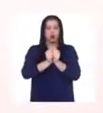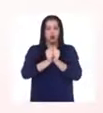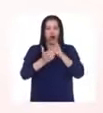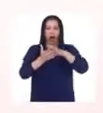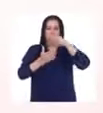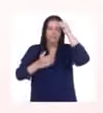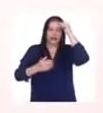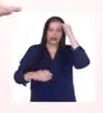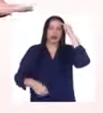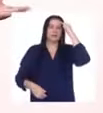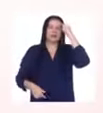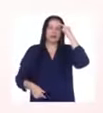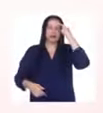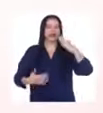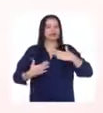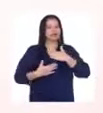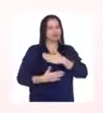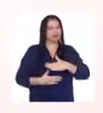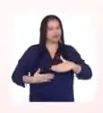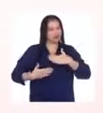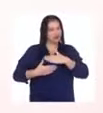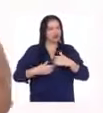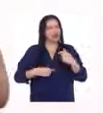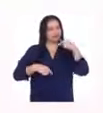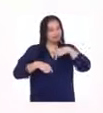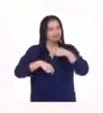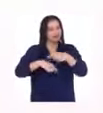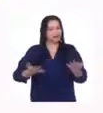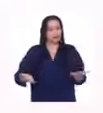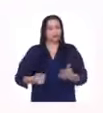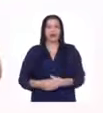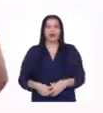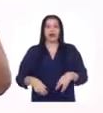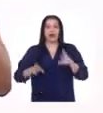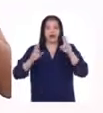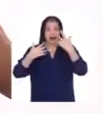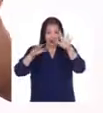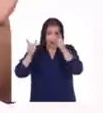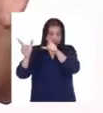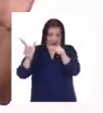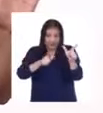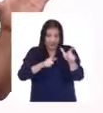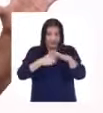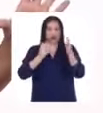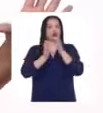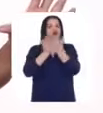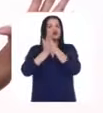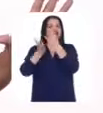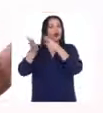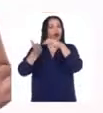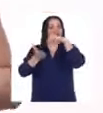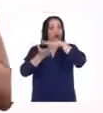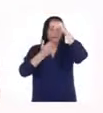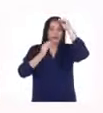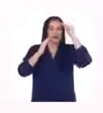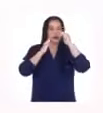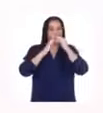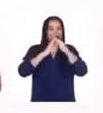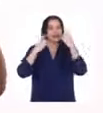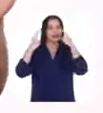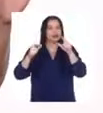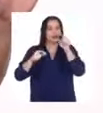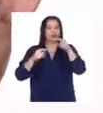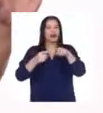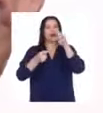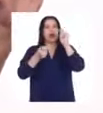reflexionar y entretenernos en el camino. Espero que ahí estén todos con sus cuadernos de Aprendo en Casa listos, ¿no? Para tomar nota